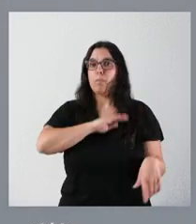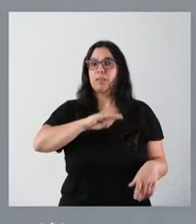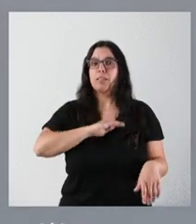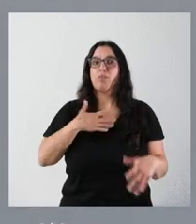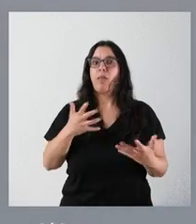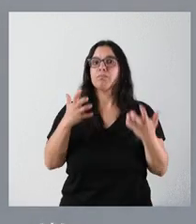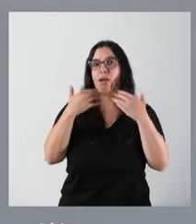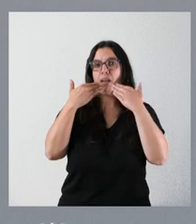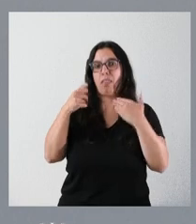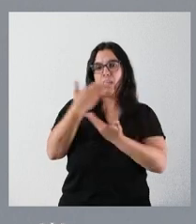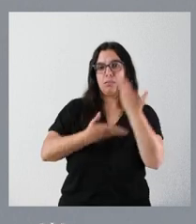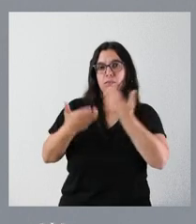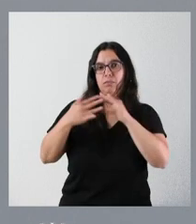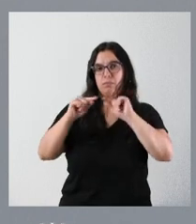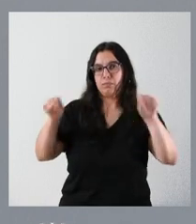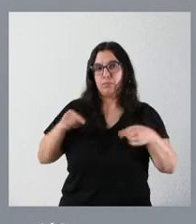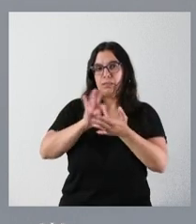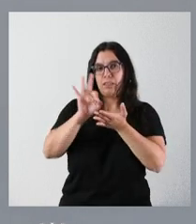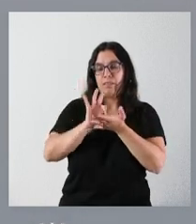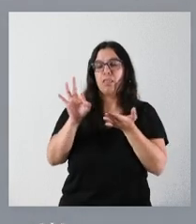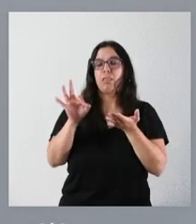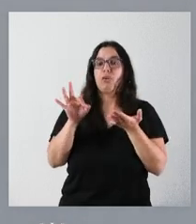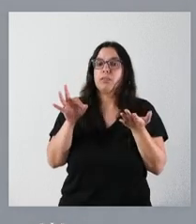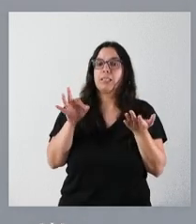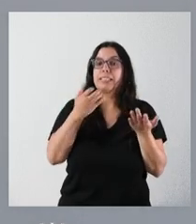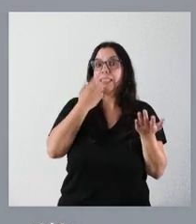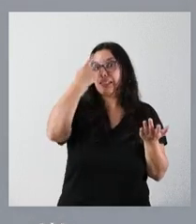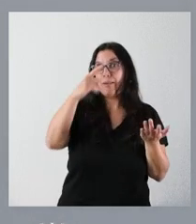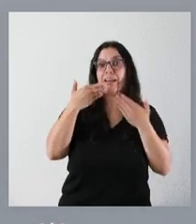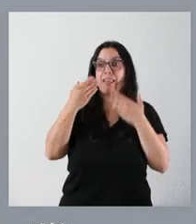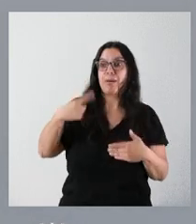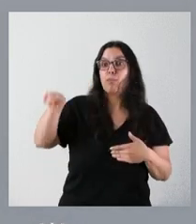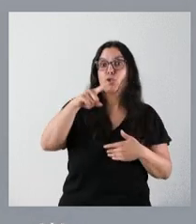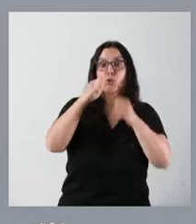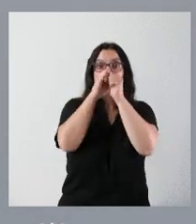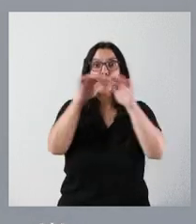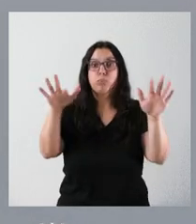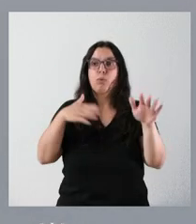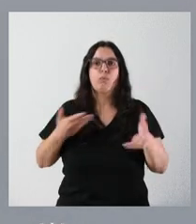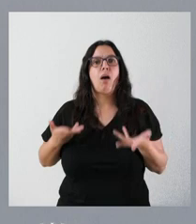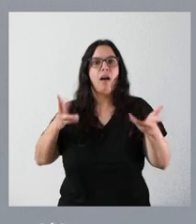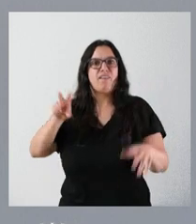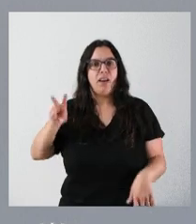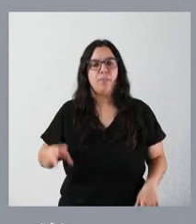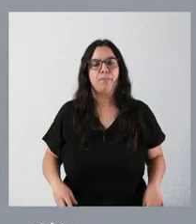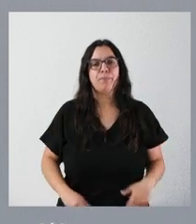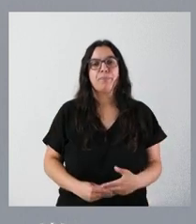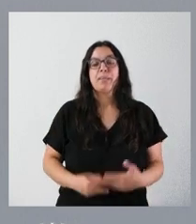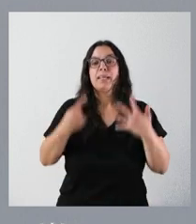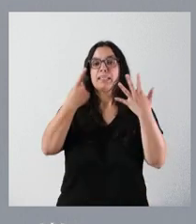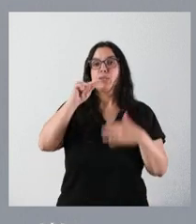podrán beneficiar de este servicio y el conocimiento a través de ustedes les puede ser de una gran utilidad. 6